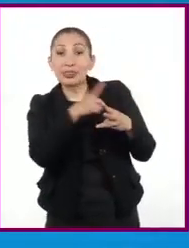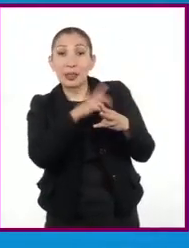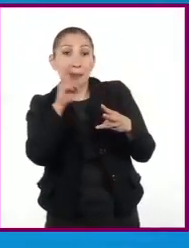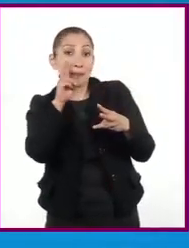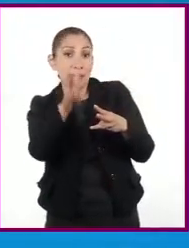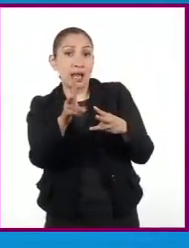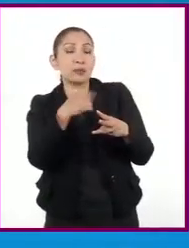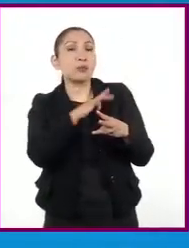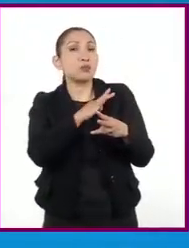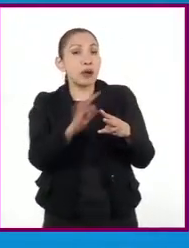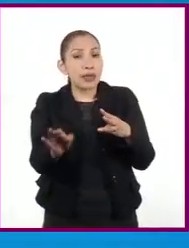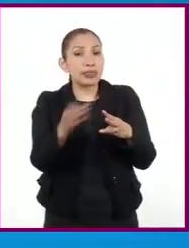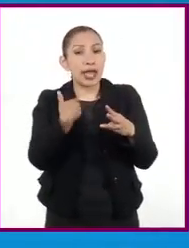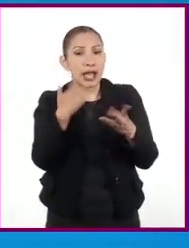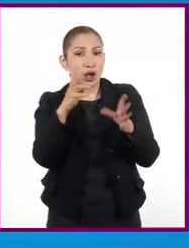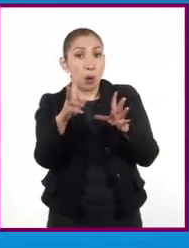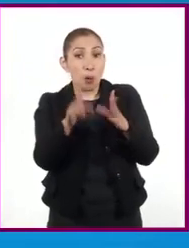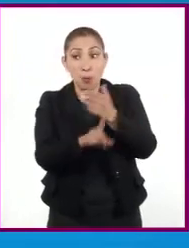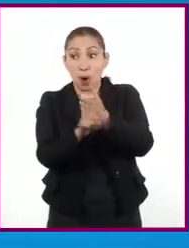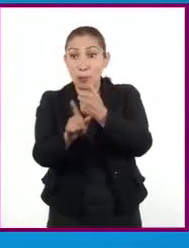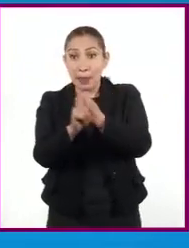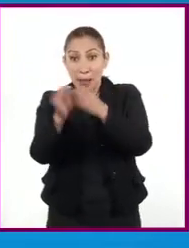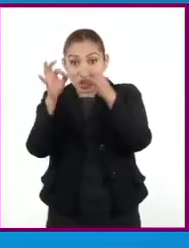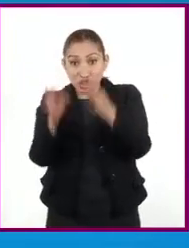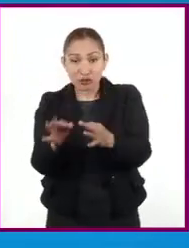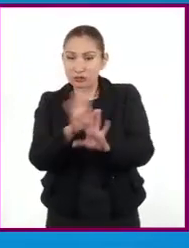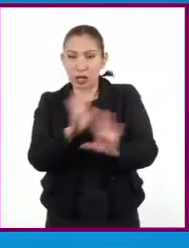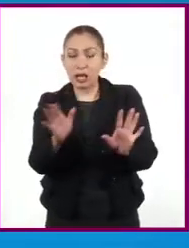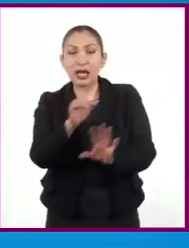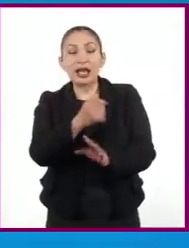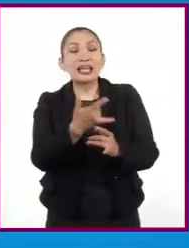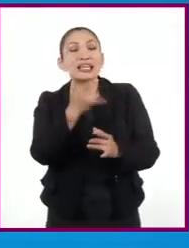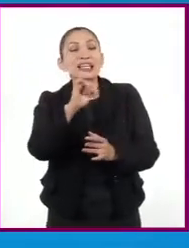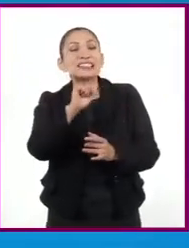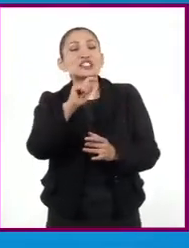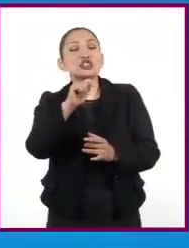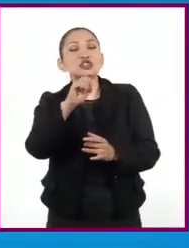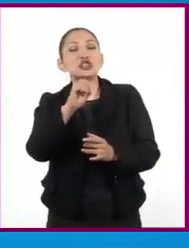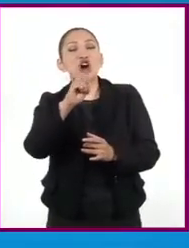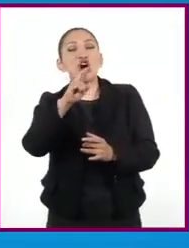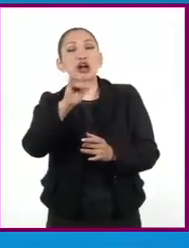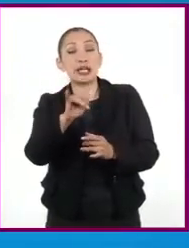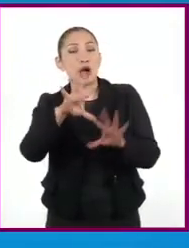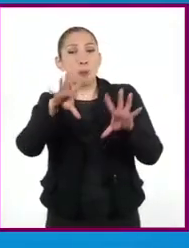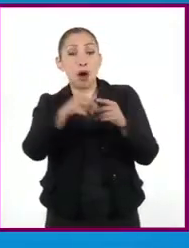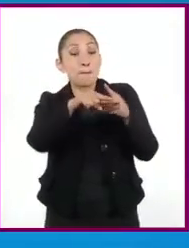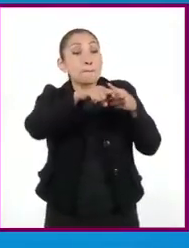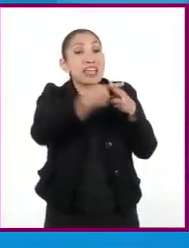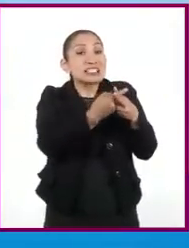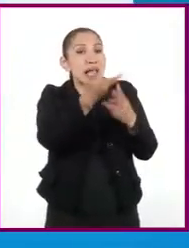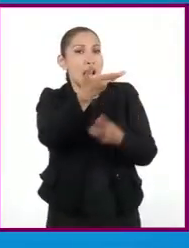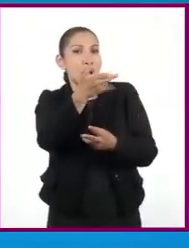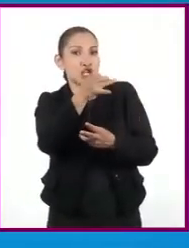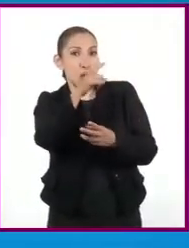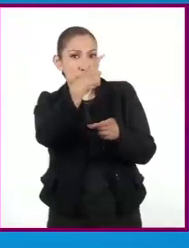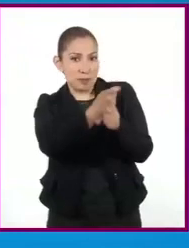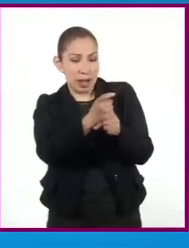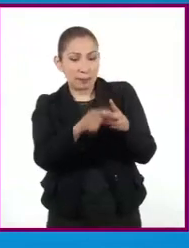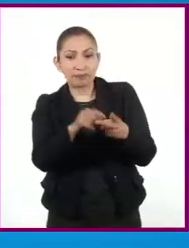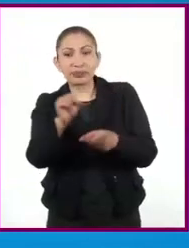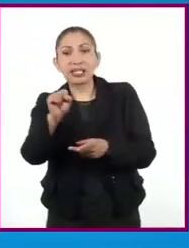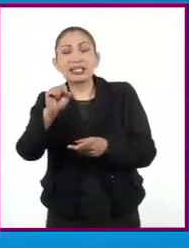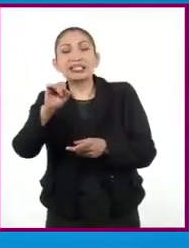en cuenta que puede o no tener la resolución del conflicto. El story es el punto de partida de la idea total del guión. La